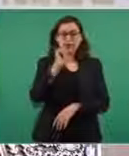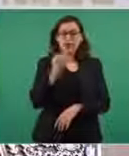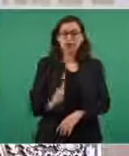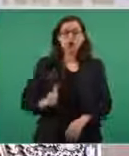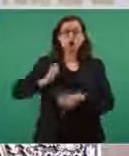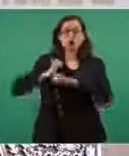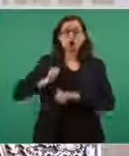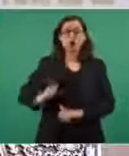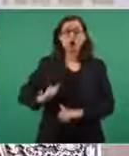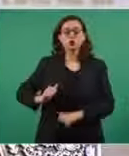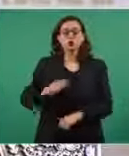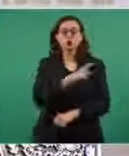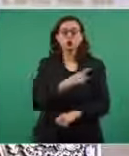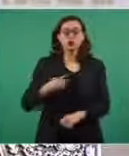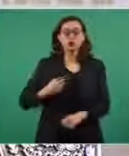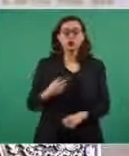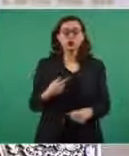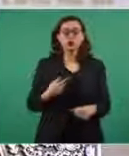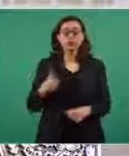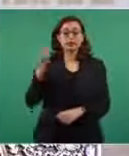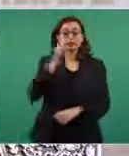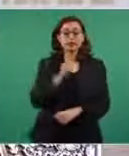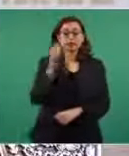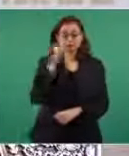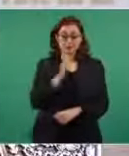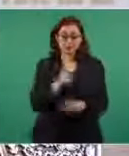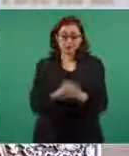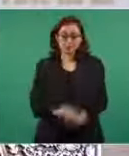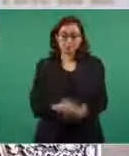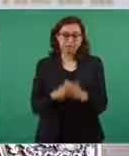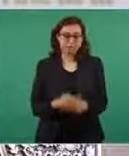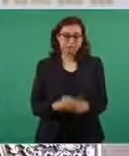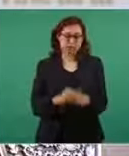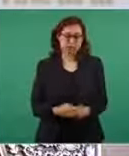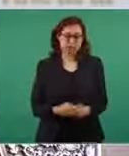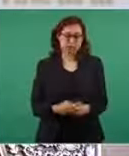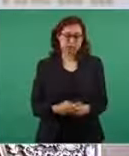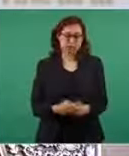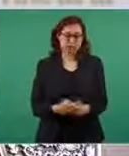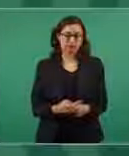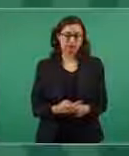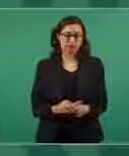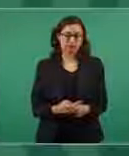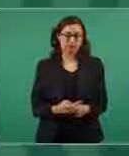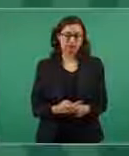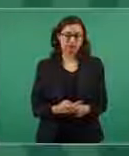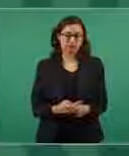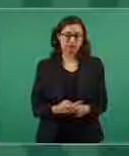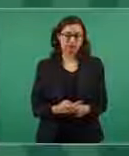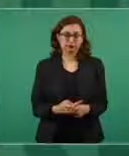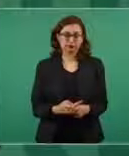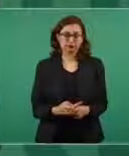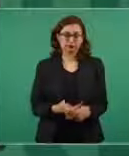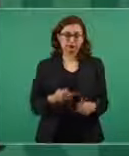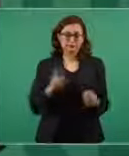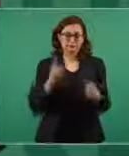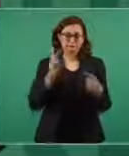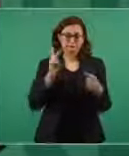tiene que tener paciencia son las tres P